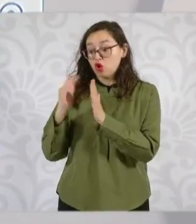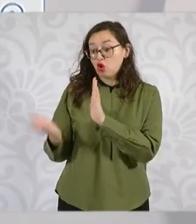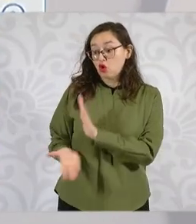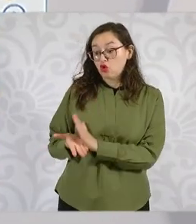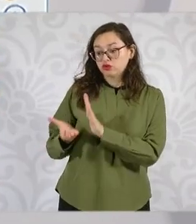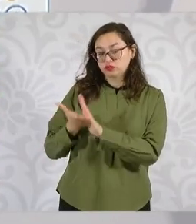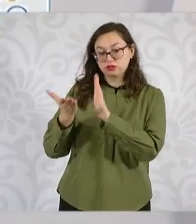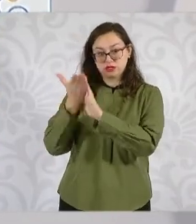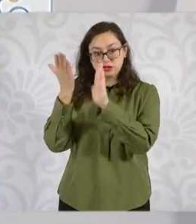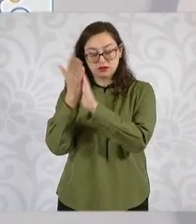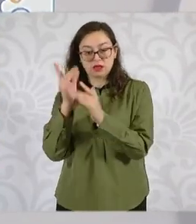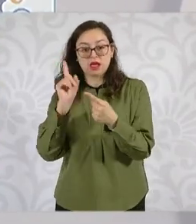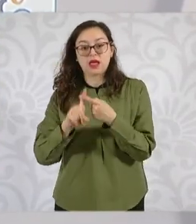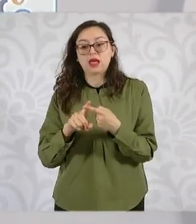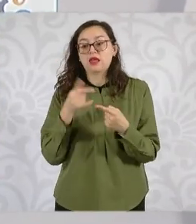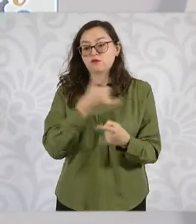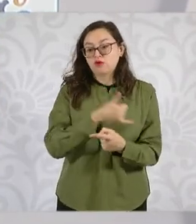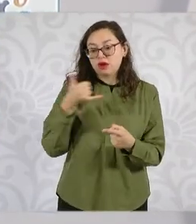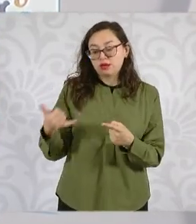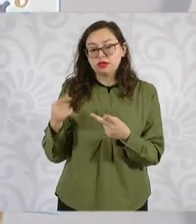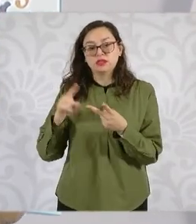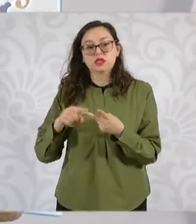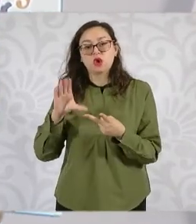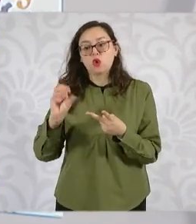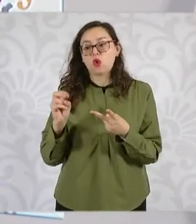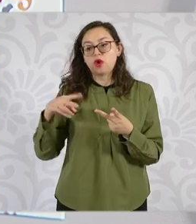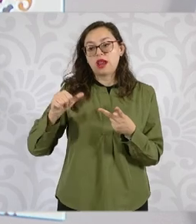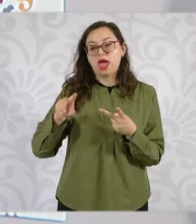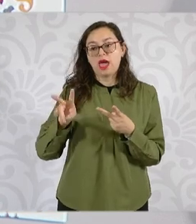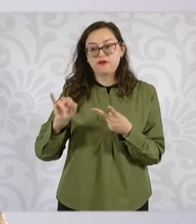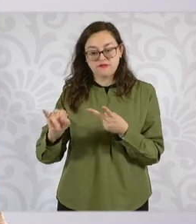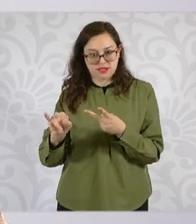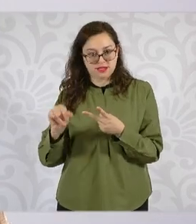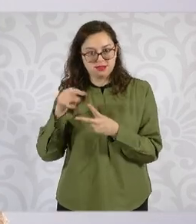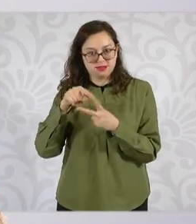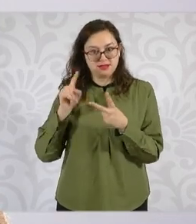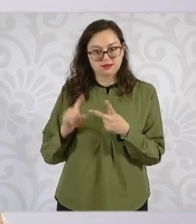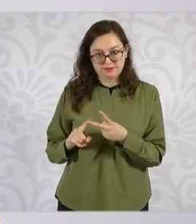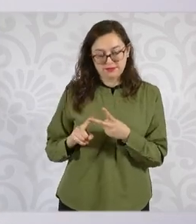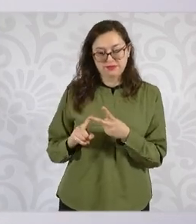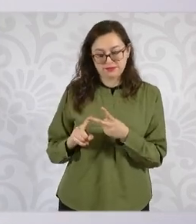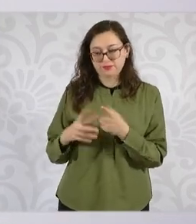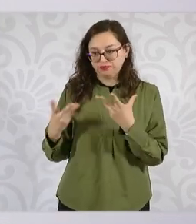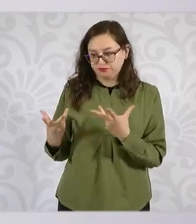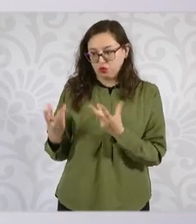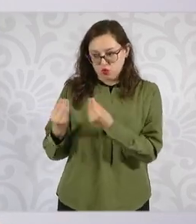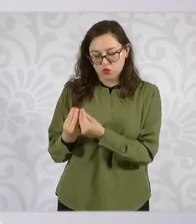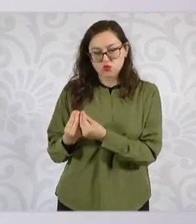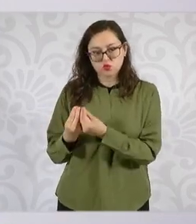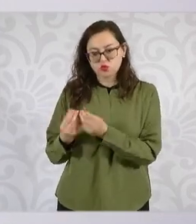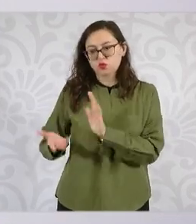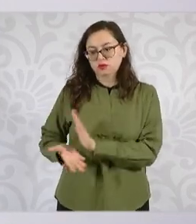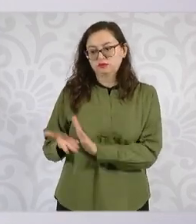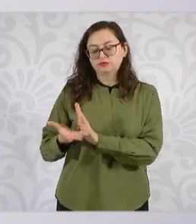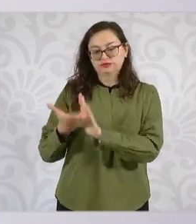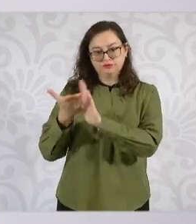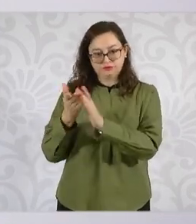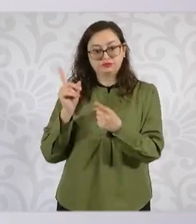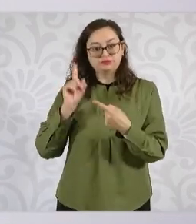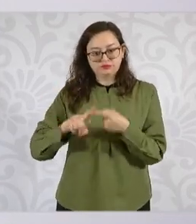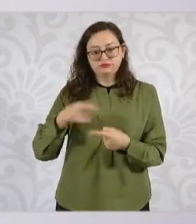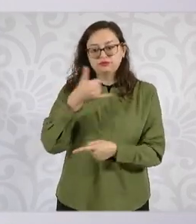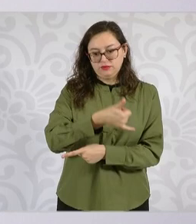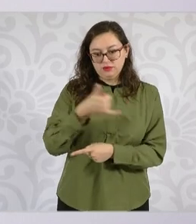otra con Conavi, es decir, para afiliados al Infonavit una parte y la otra para quienes no son